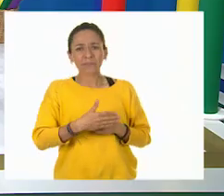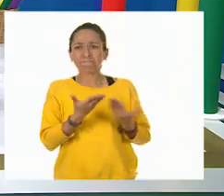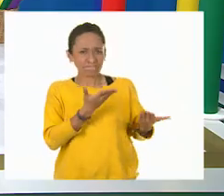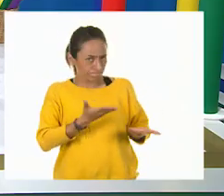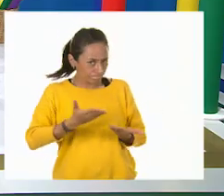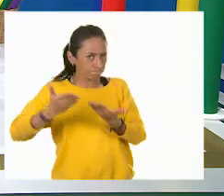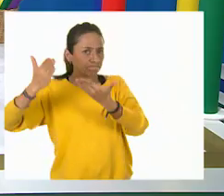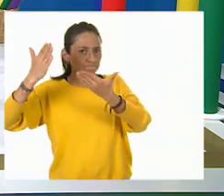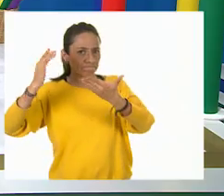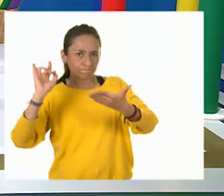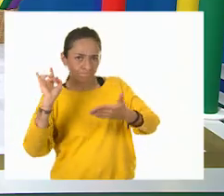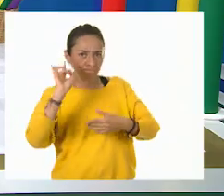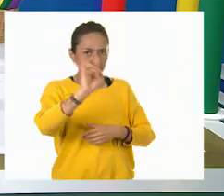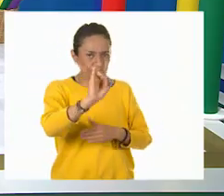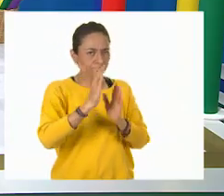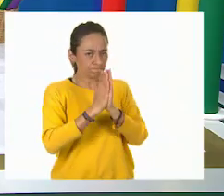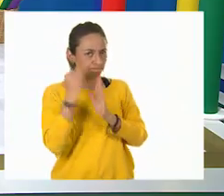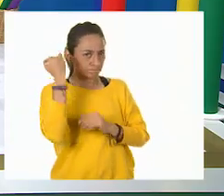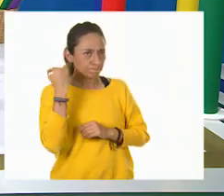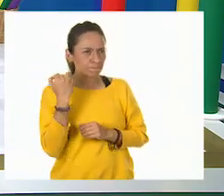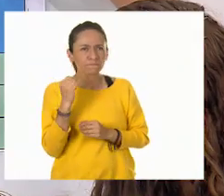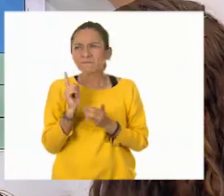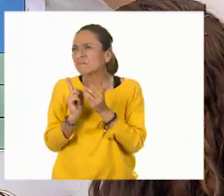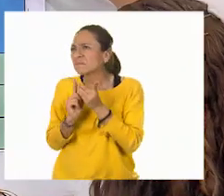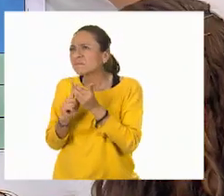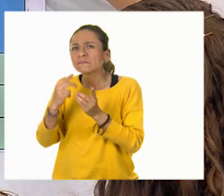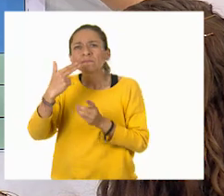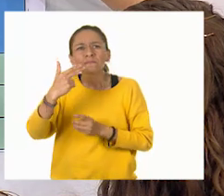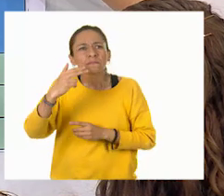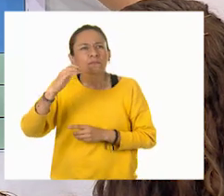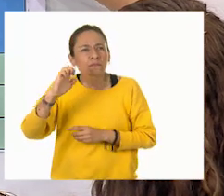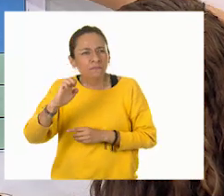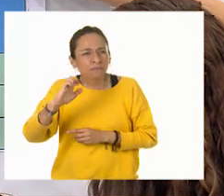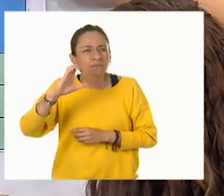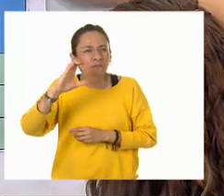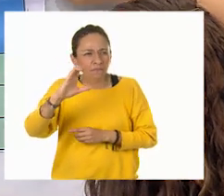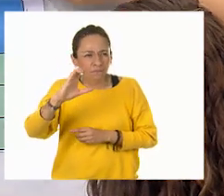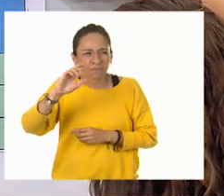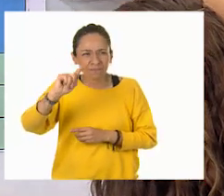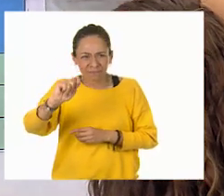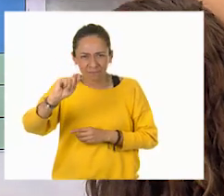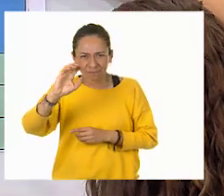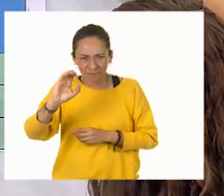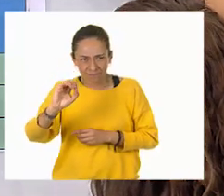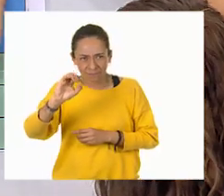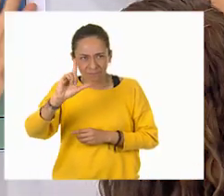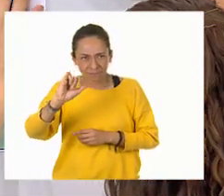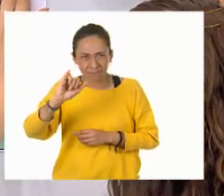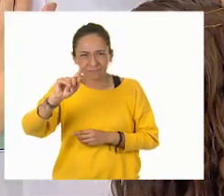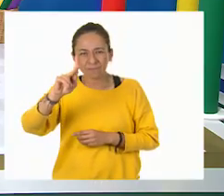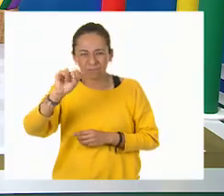Jenny. ¿Dónde dice hectolitro? Hectolitro. Muy bien. Y ahora es el turno de Tom.